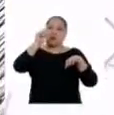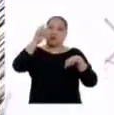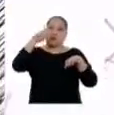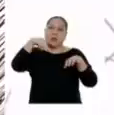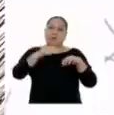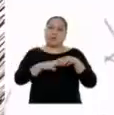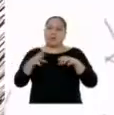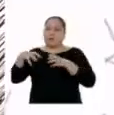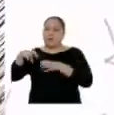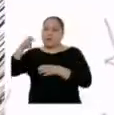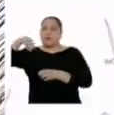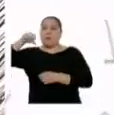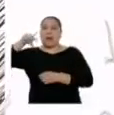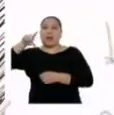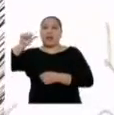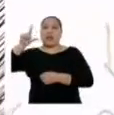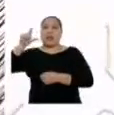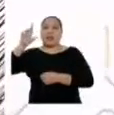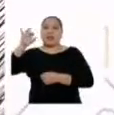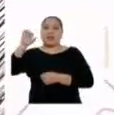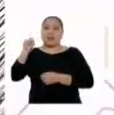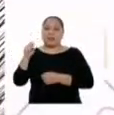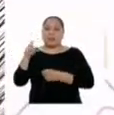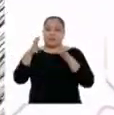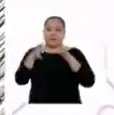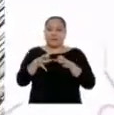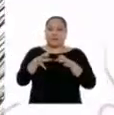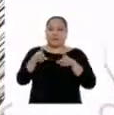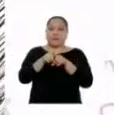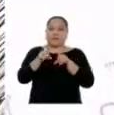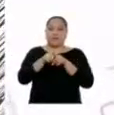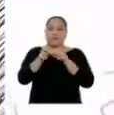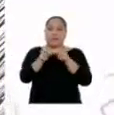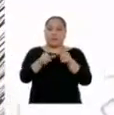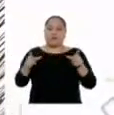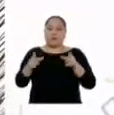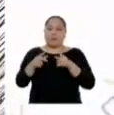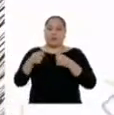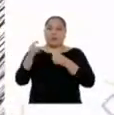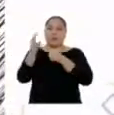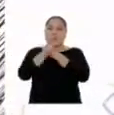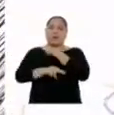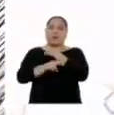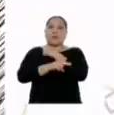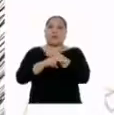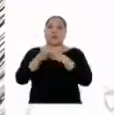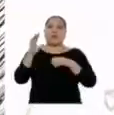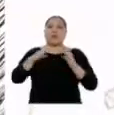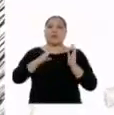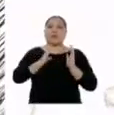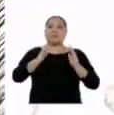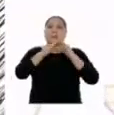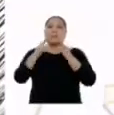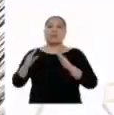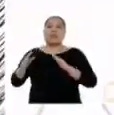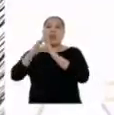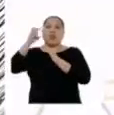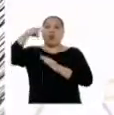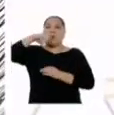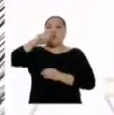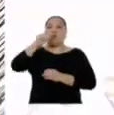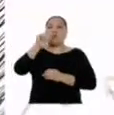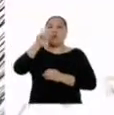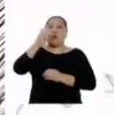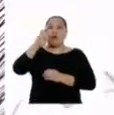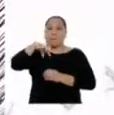Nacional de los Manglares y también tenemos el Parque Nacional Cerro de Amotape y la Reserva Nacional